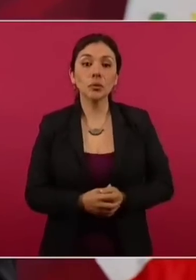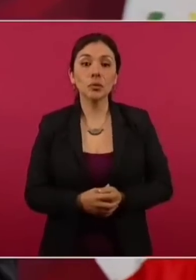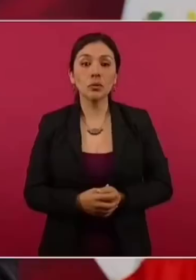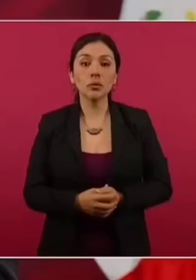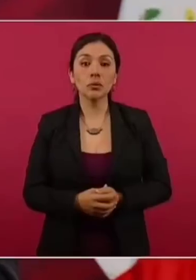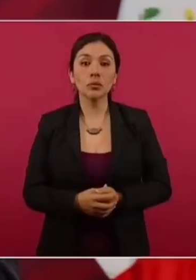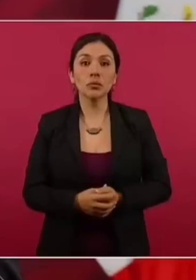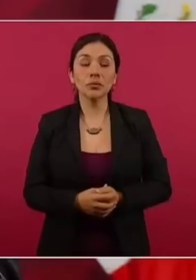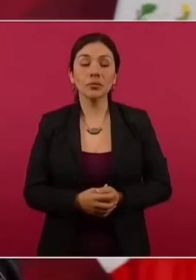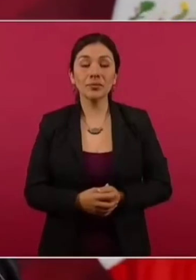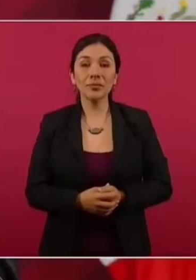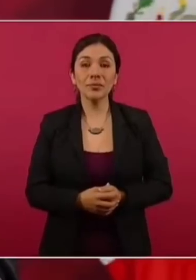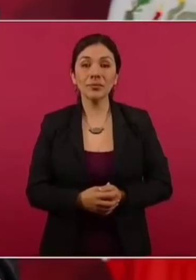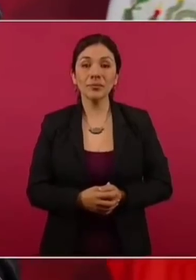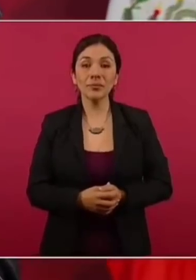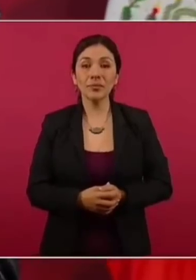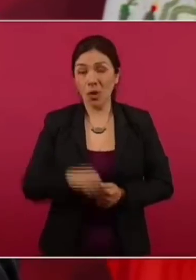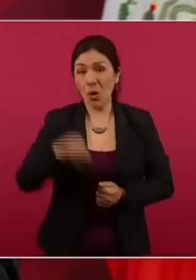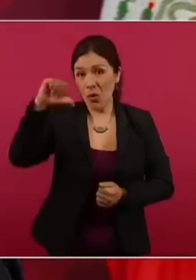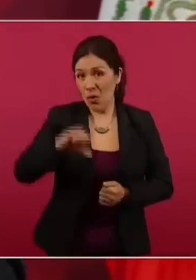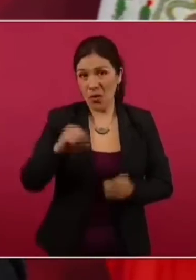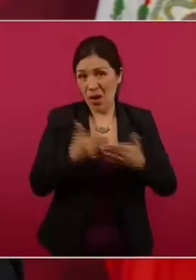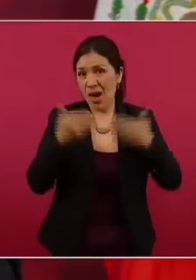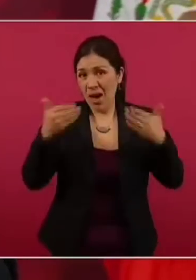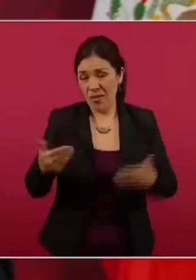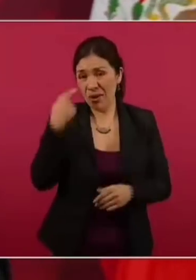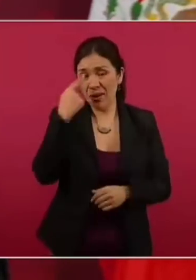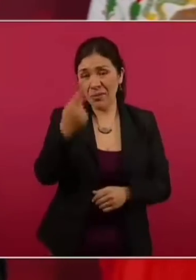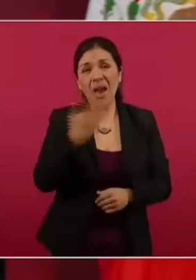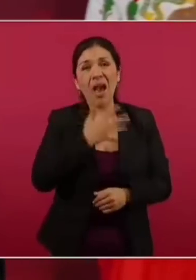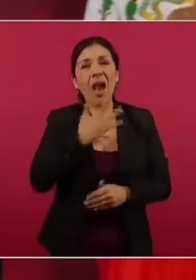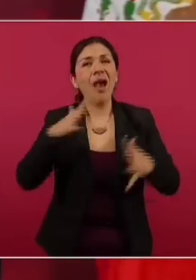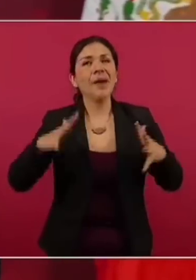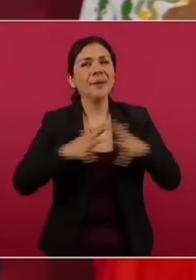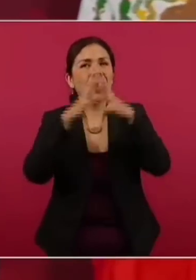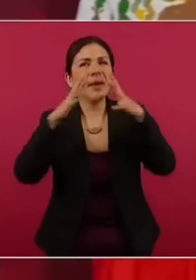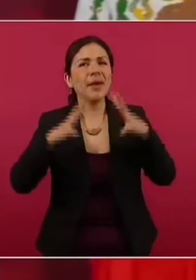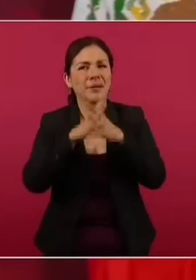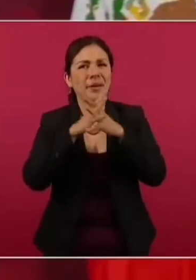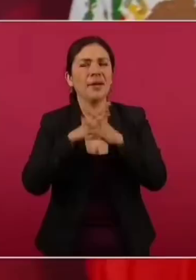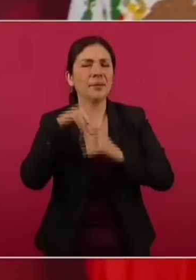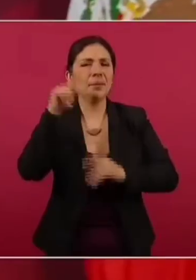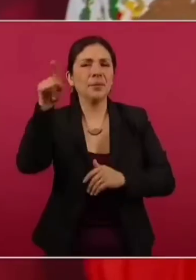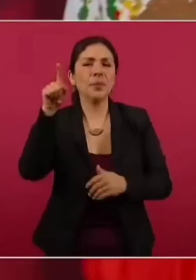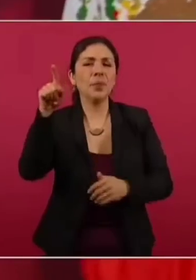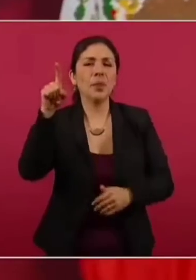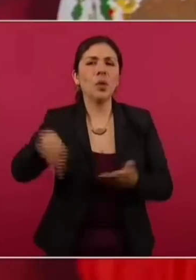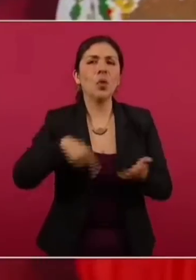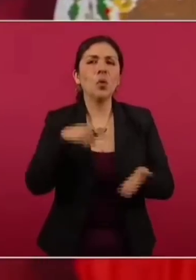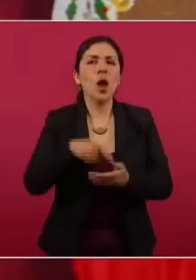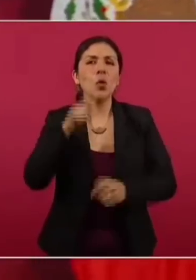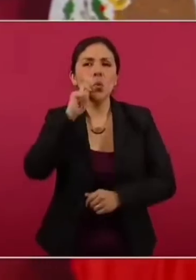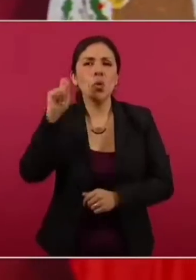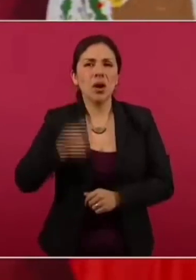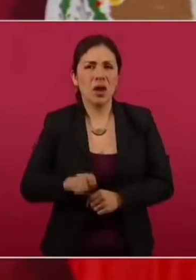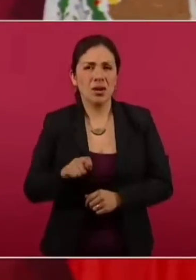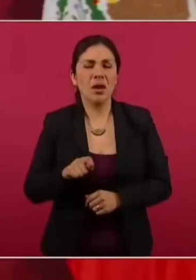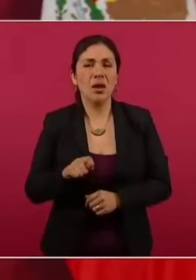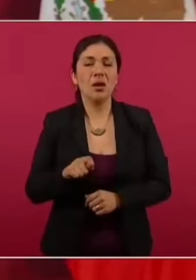Ahora mismo, con la guerra en Ucrania,